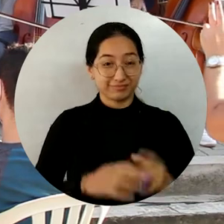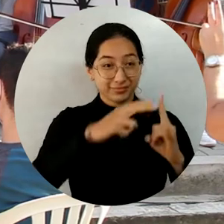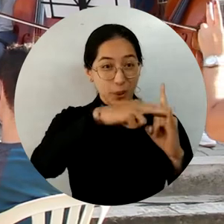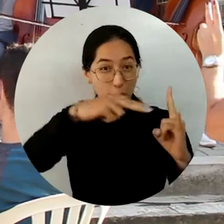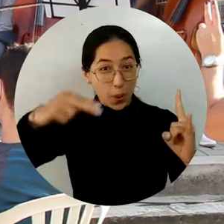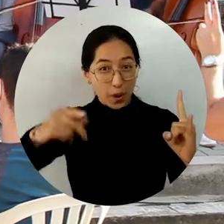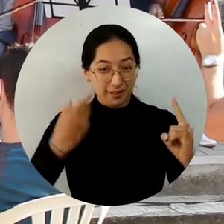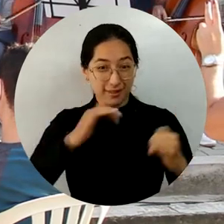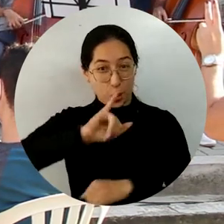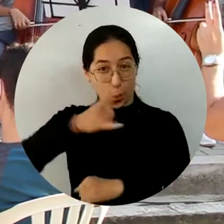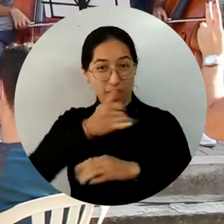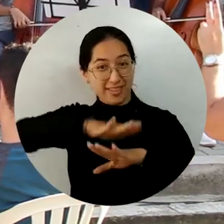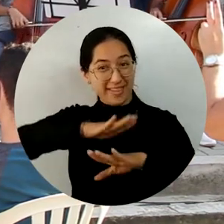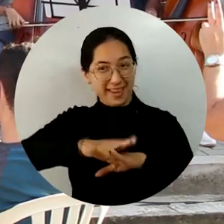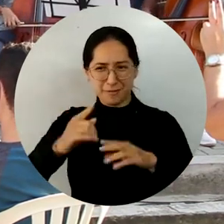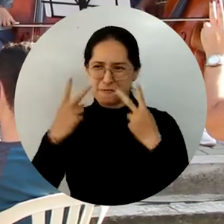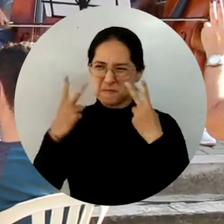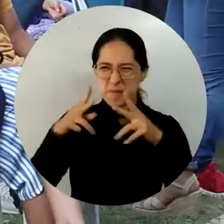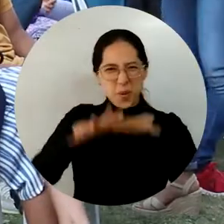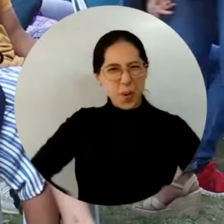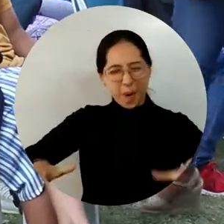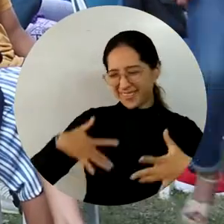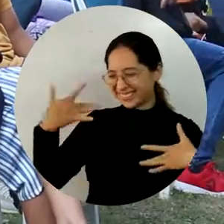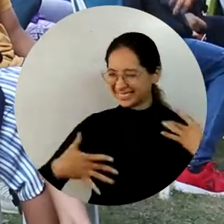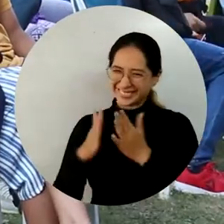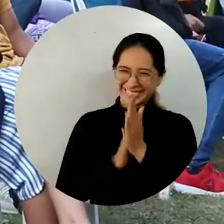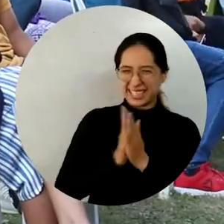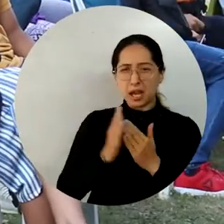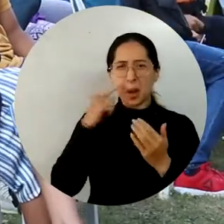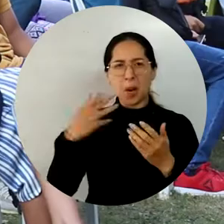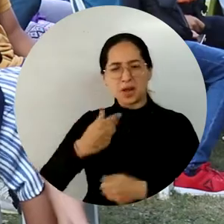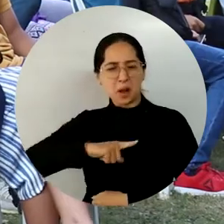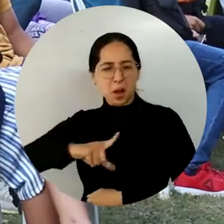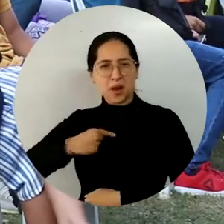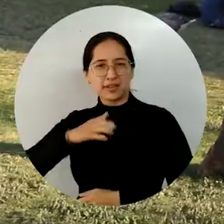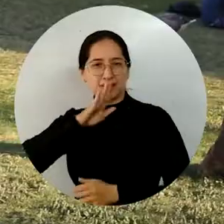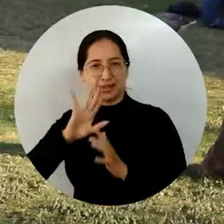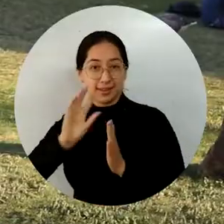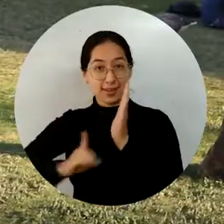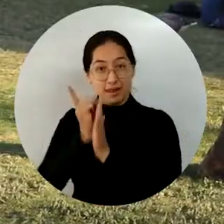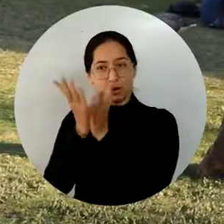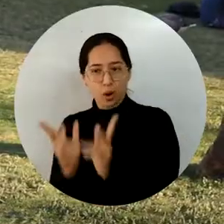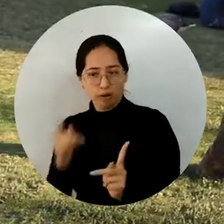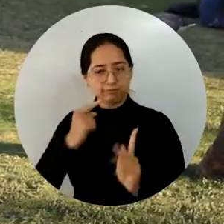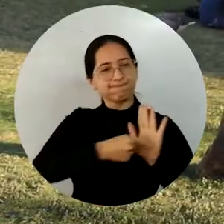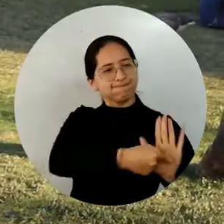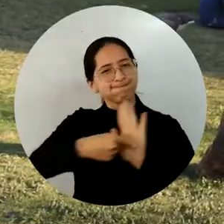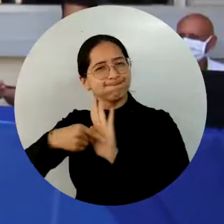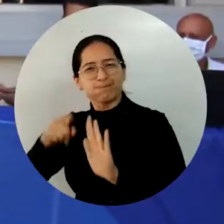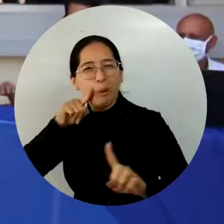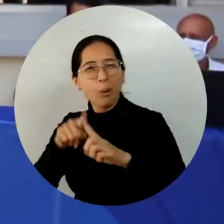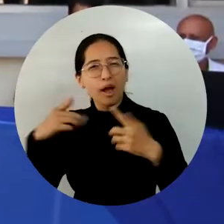En la Universidad del Magdalena, las tardes de los jueves se llenaron de arte y alegría con la iniciativa liderada por la Dirección de Desarrollo